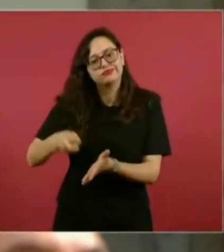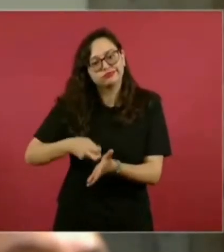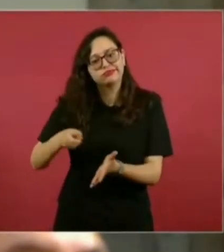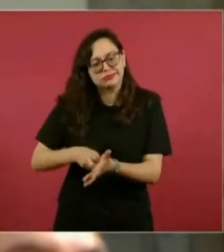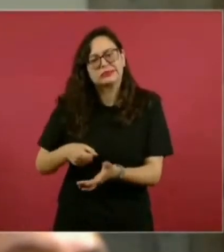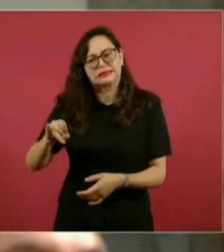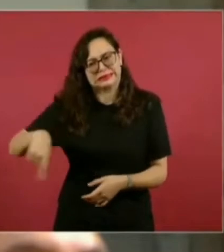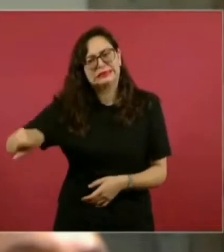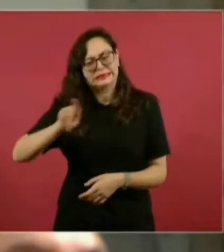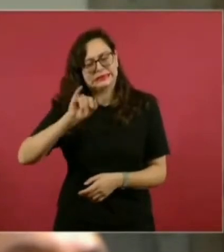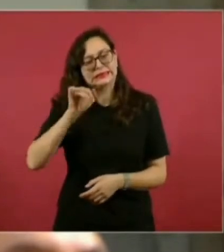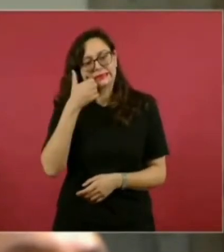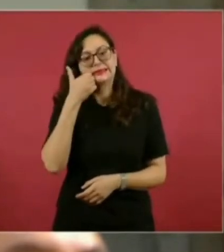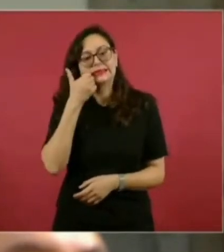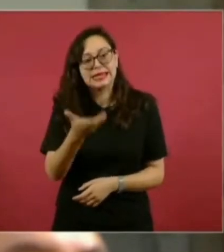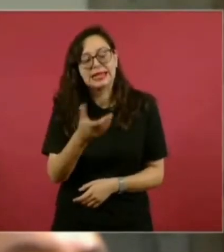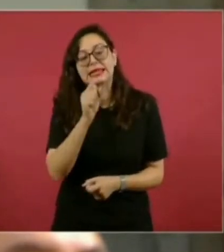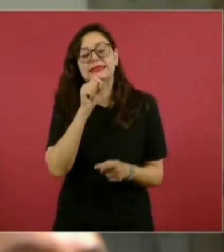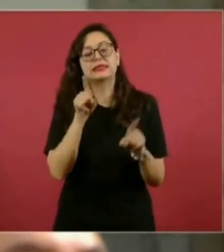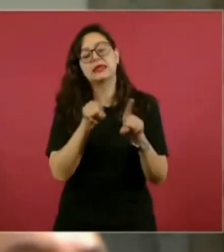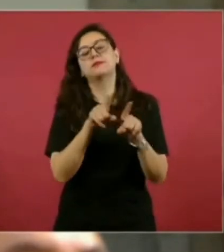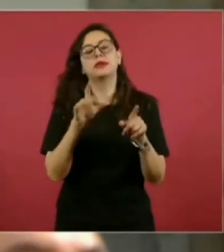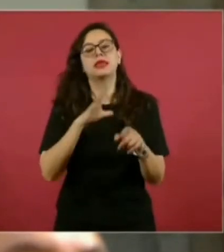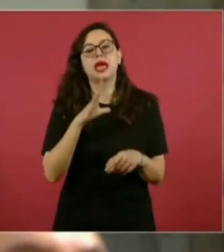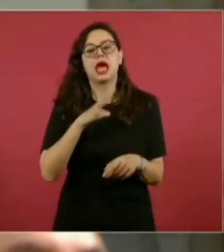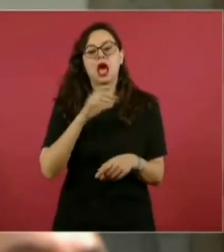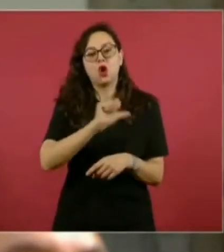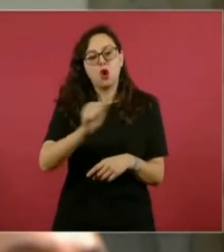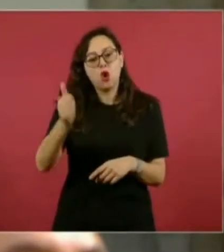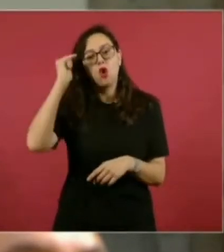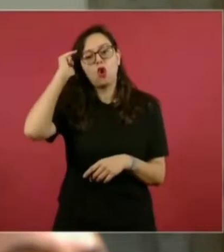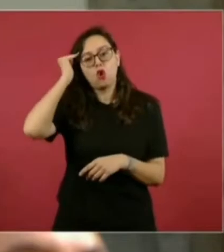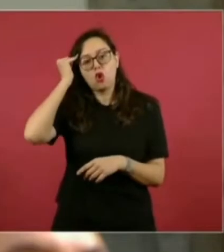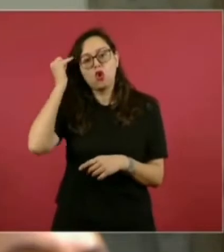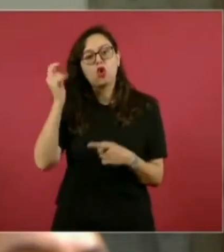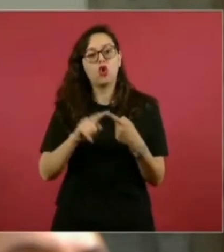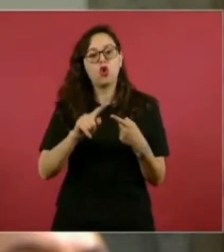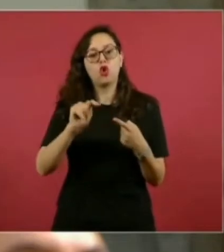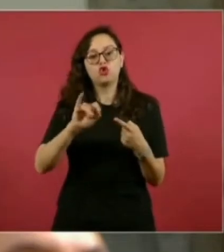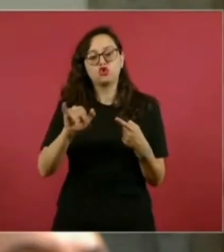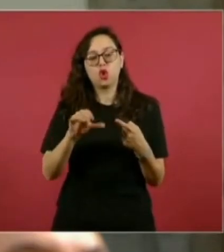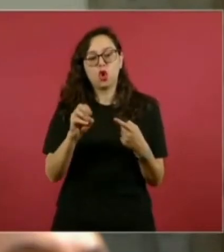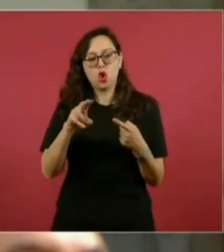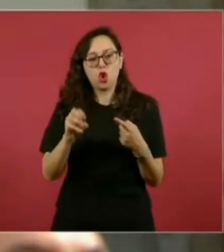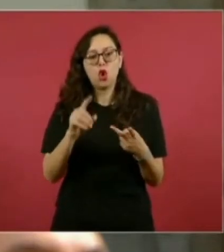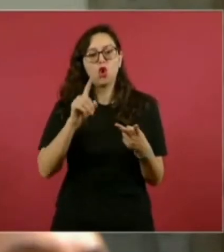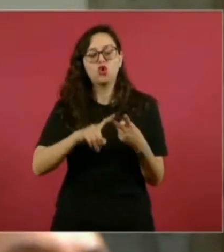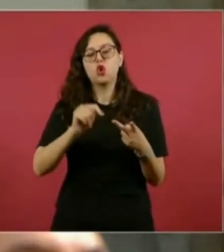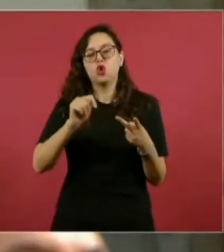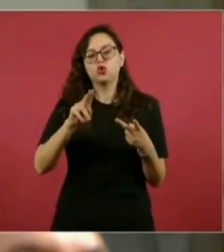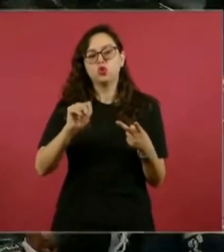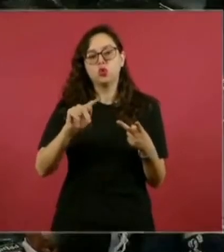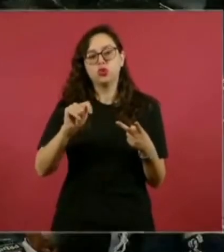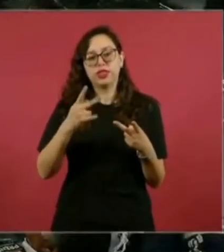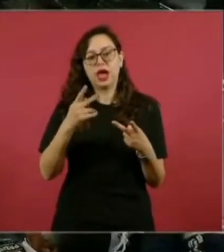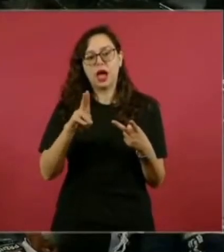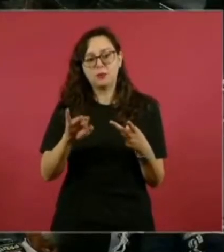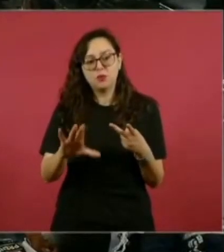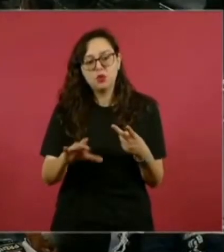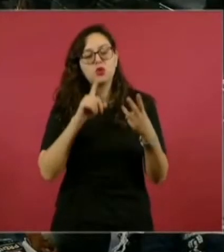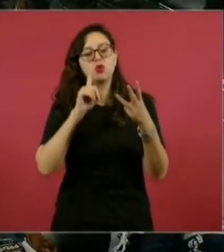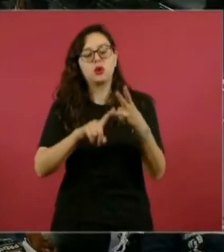También tenemos, como sabe usted, otras naciones originarias. Están los Tojono, están los Kikapú, los Kukapá, están también